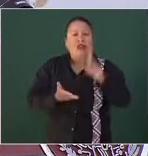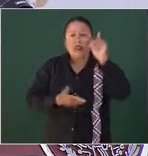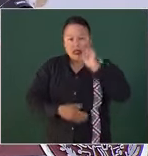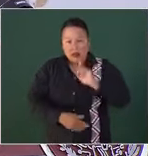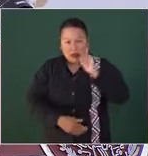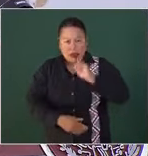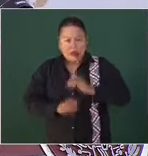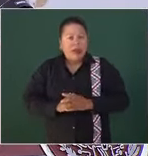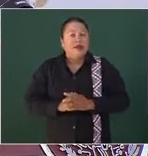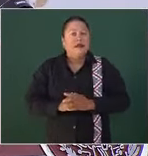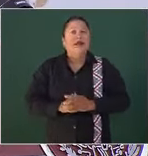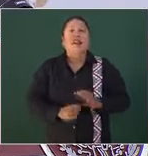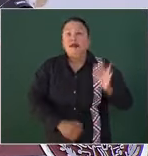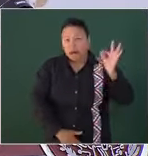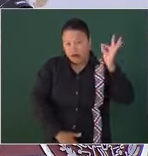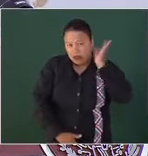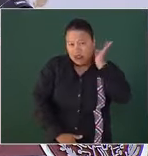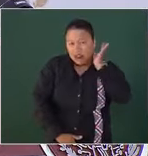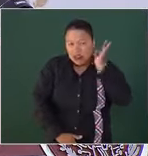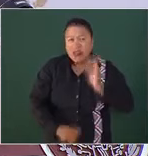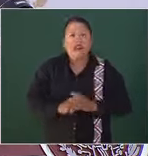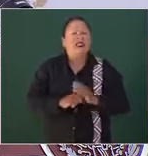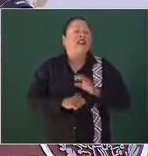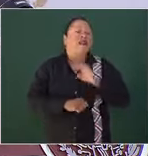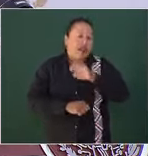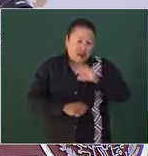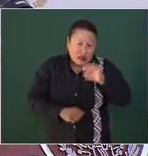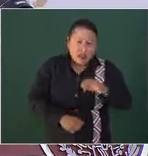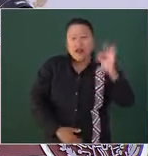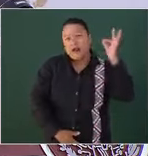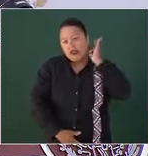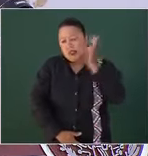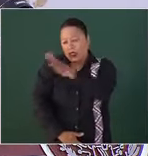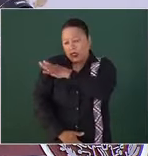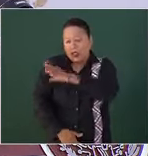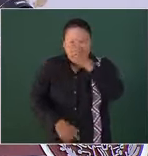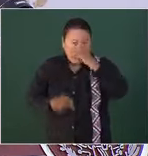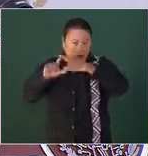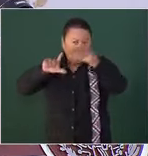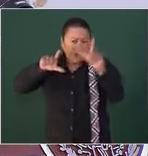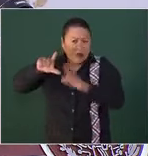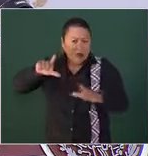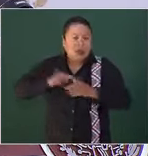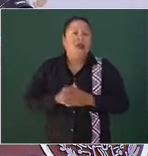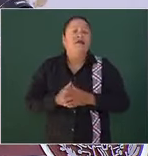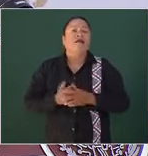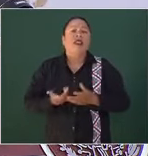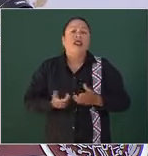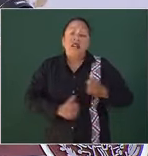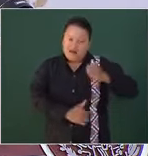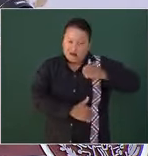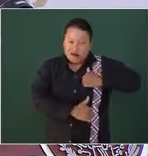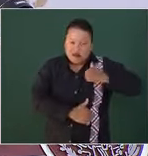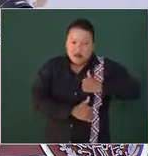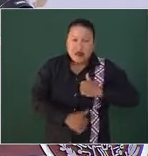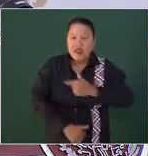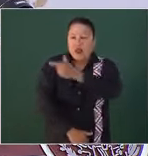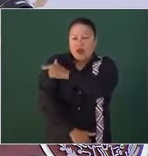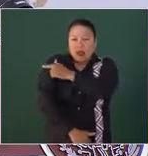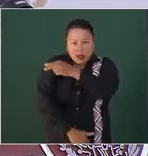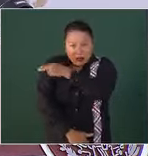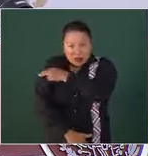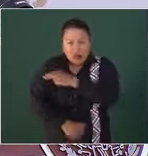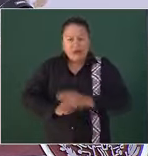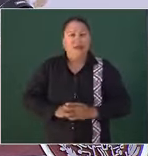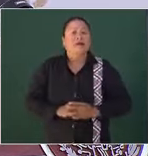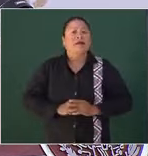Mujeres, las Fiscalías Estatales, la Fiscalía General de la República, las Fuerzas Armadas, la Guardia Nacional,